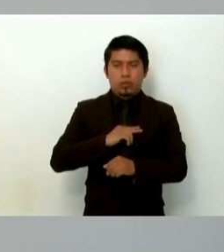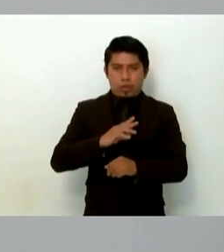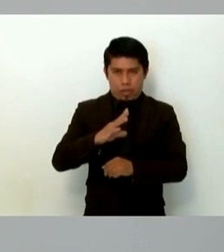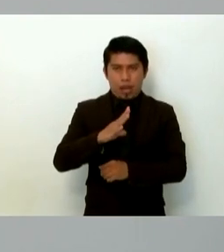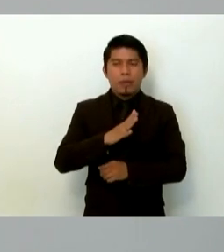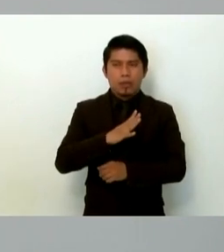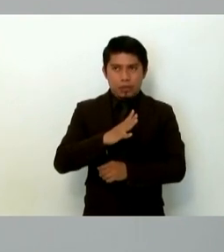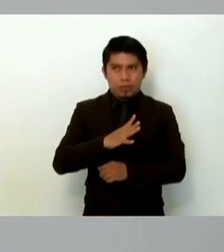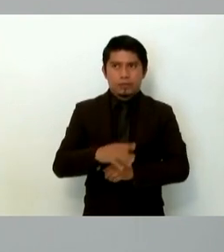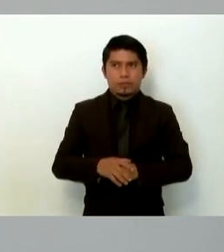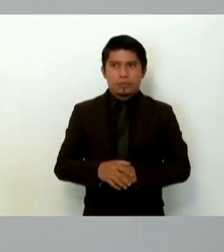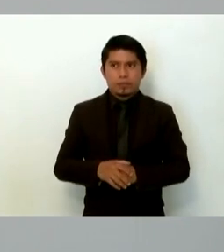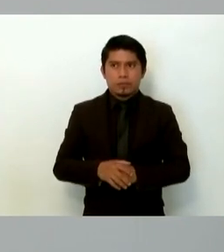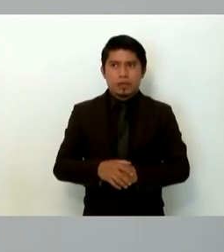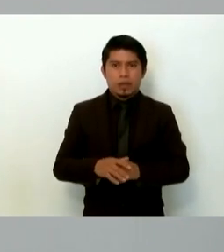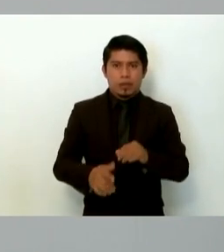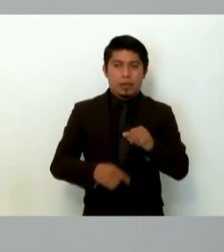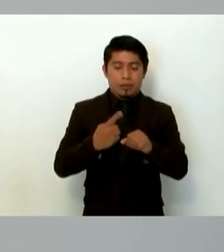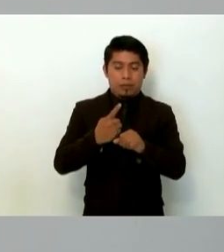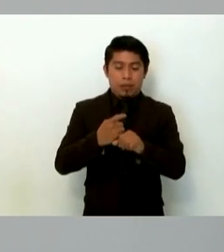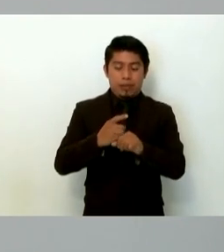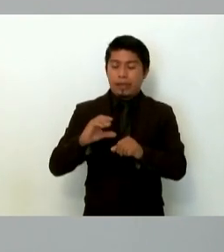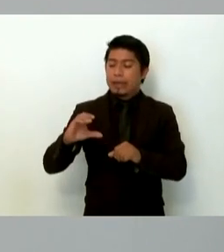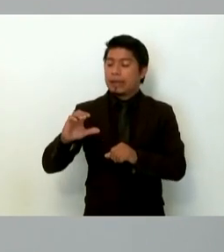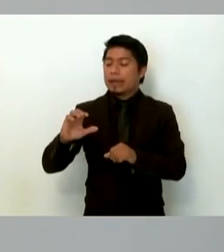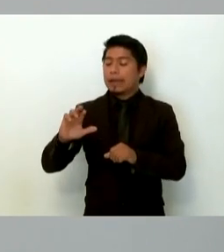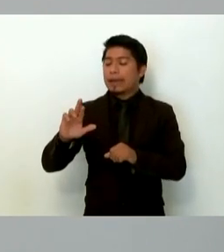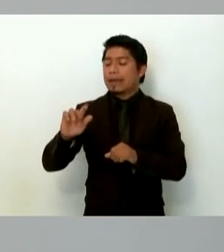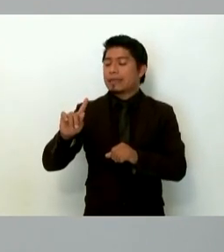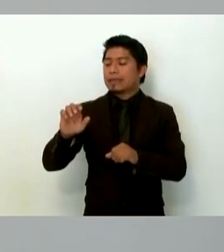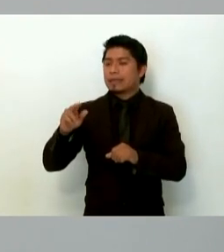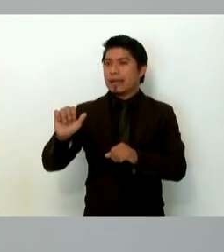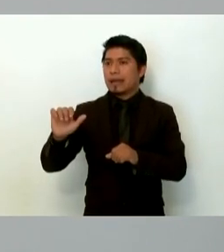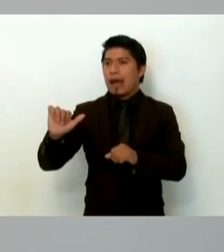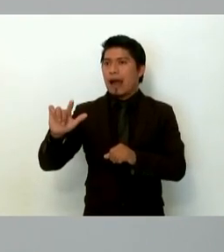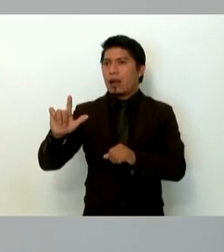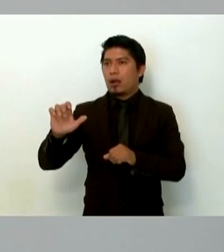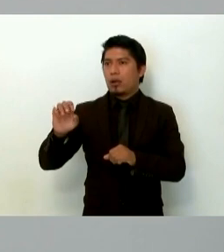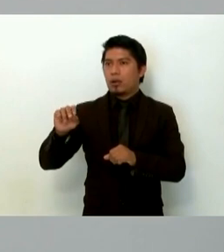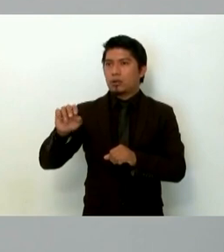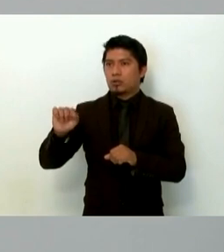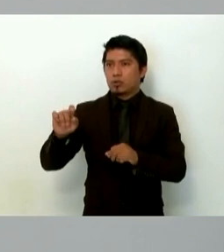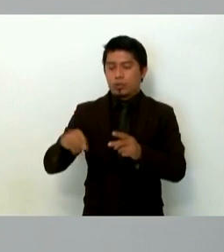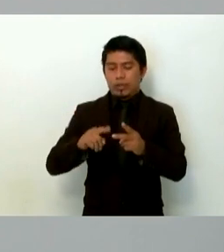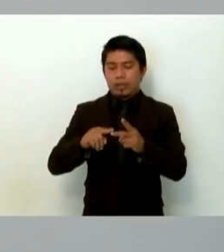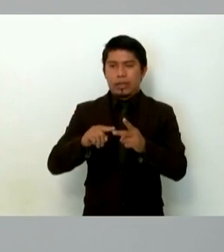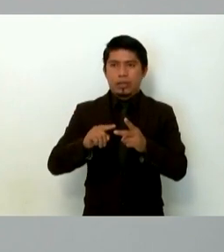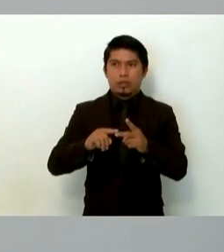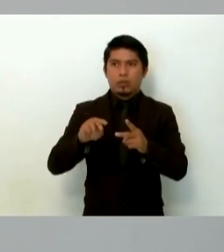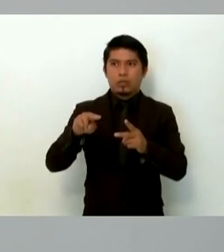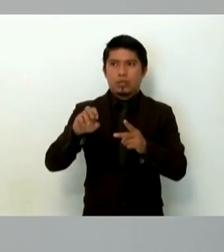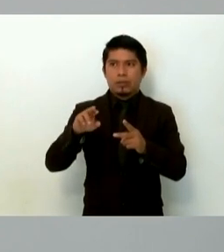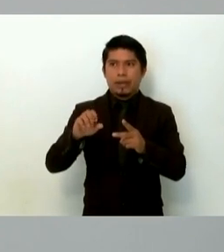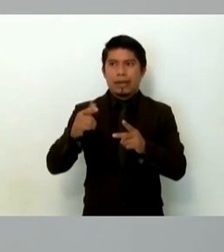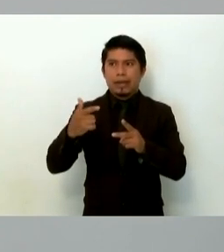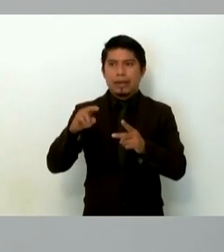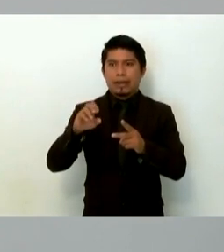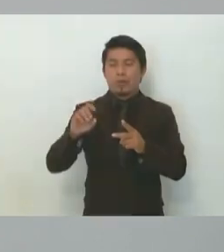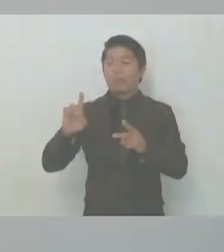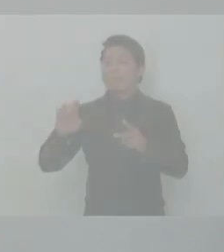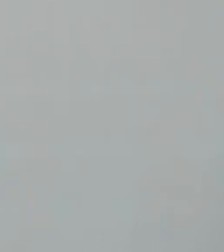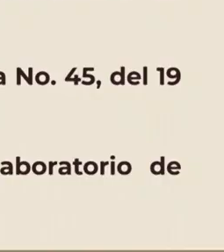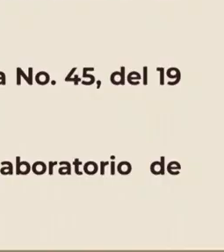tenido entre primero el de Cristian Alonso Rodríguez de Lumbre el segundo de Yoshibani Guerrero de la Cruz